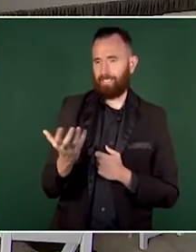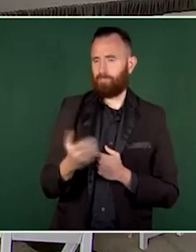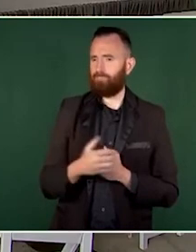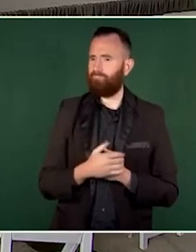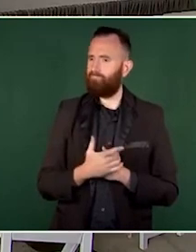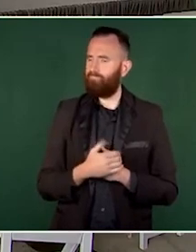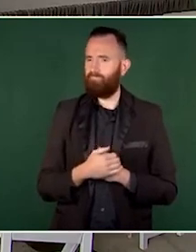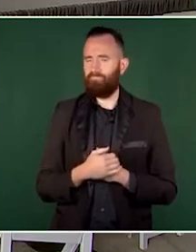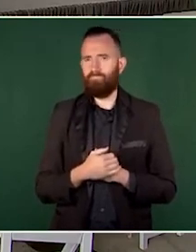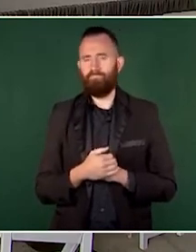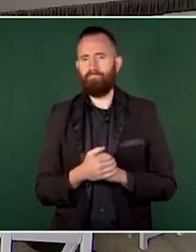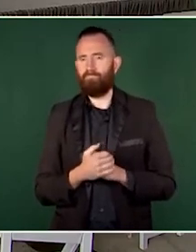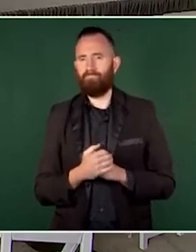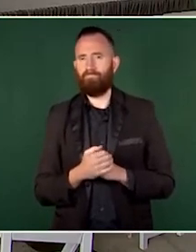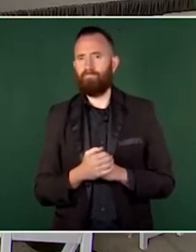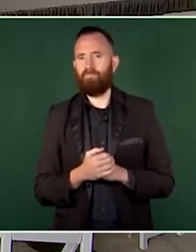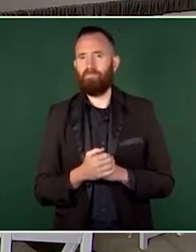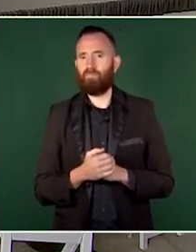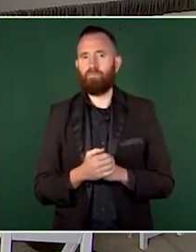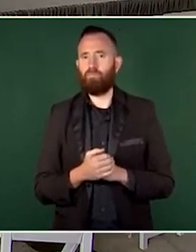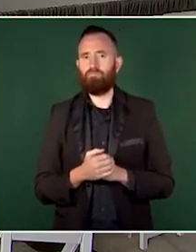es una vileza